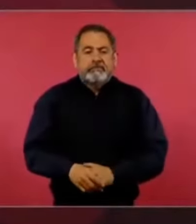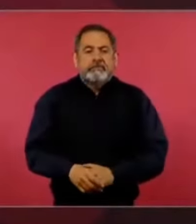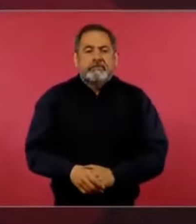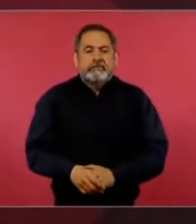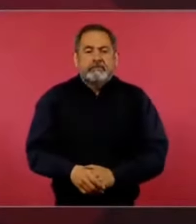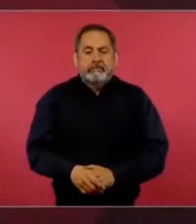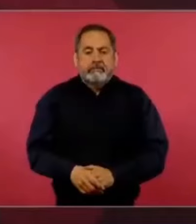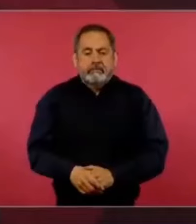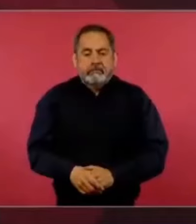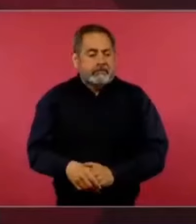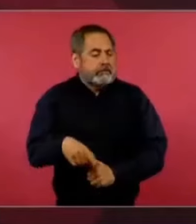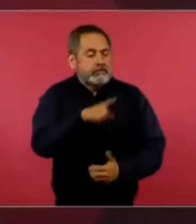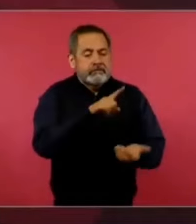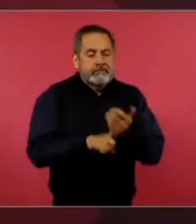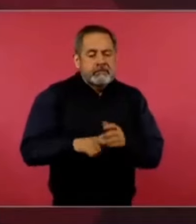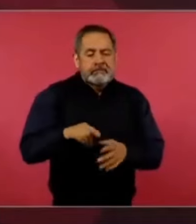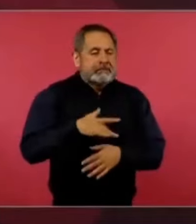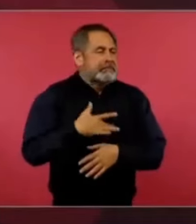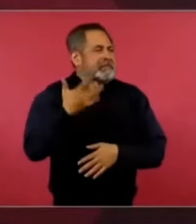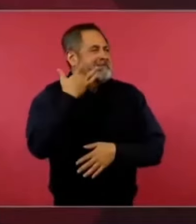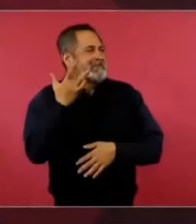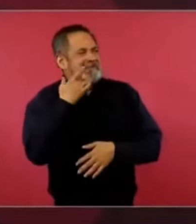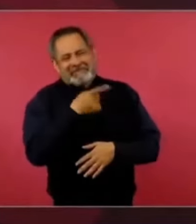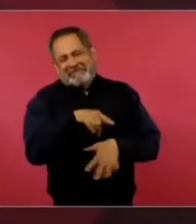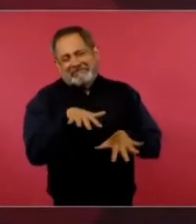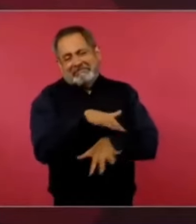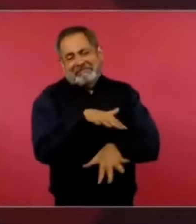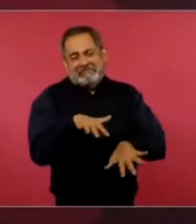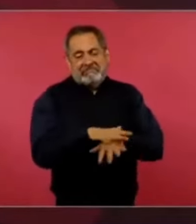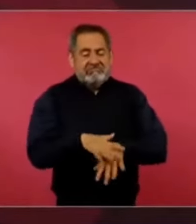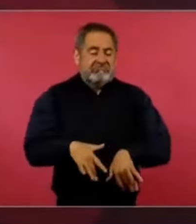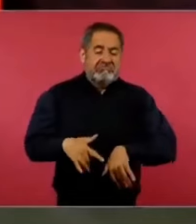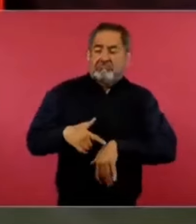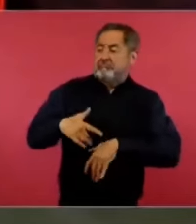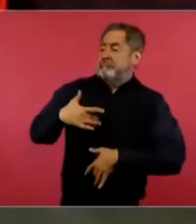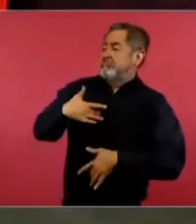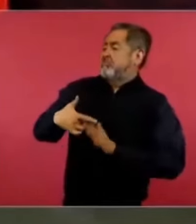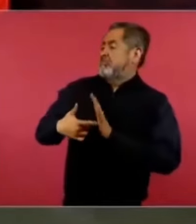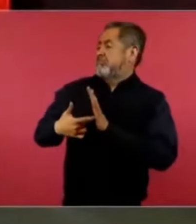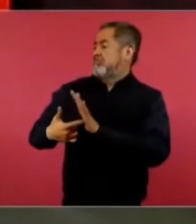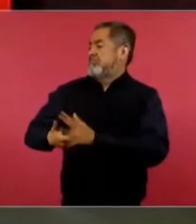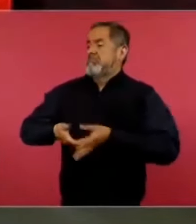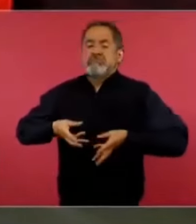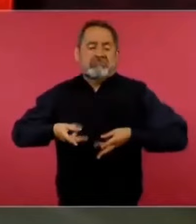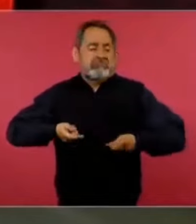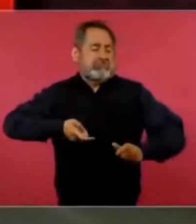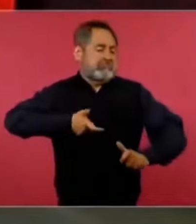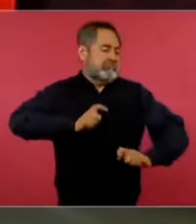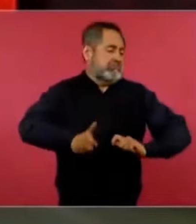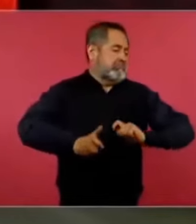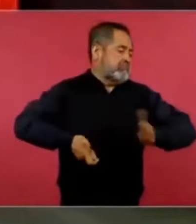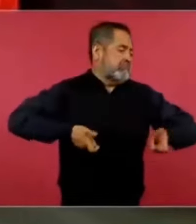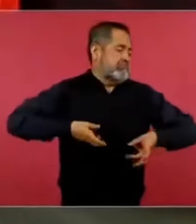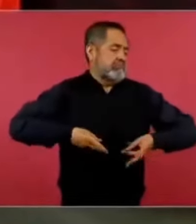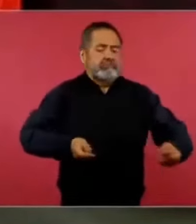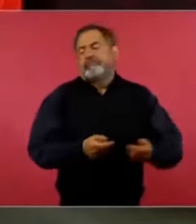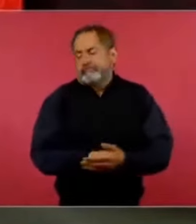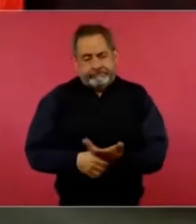El lujo barato, la ostentación, el derroche y se olvidan,